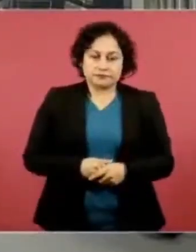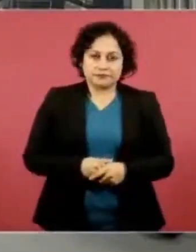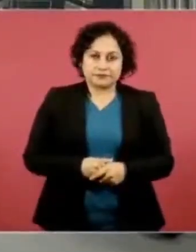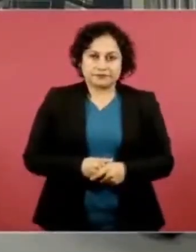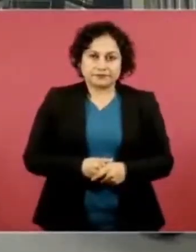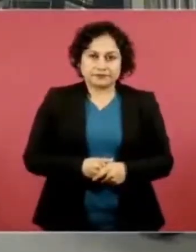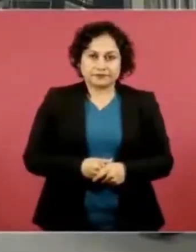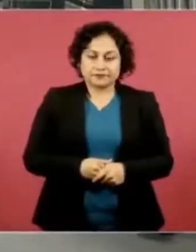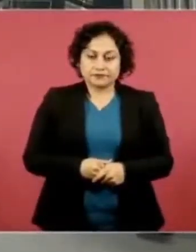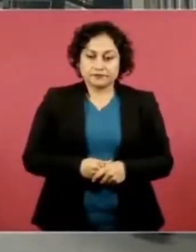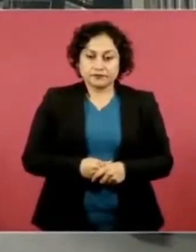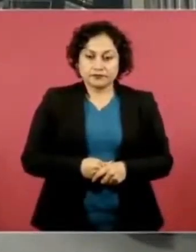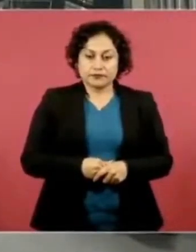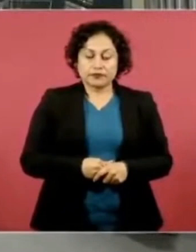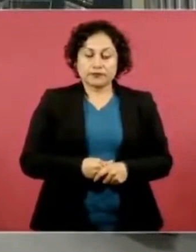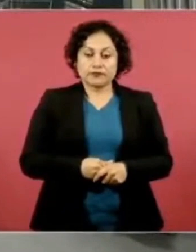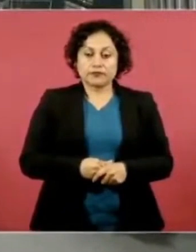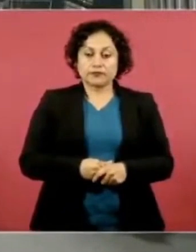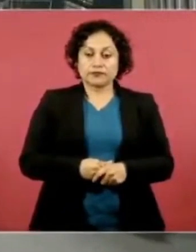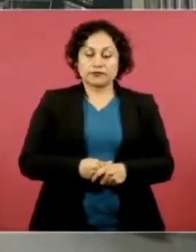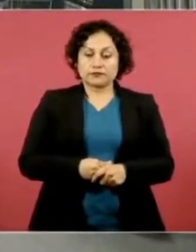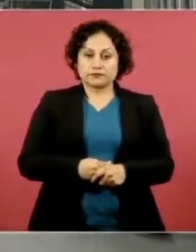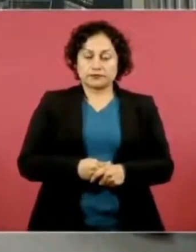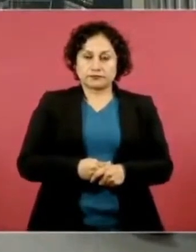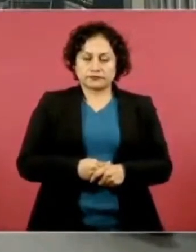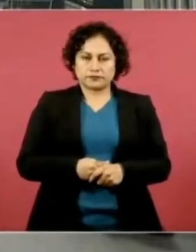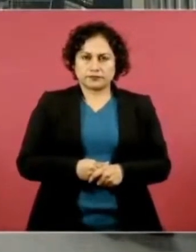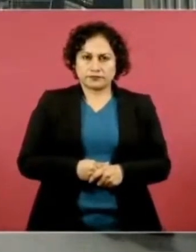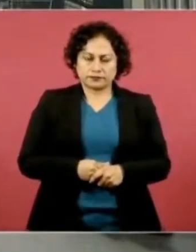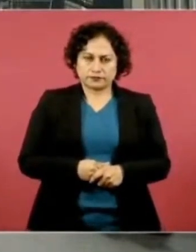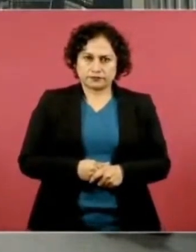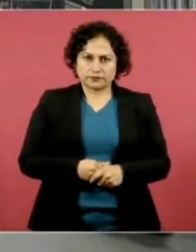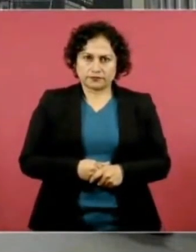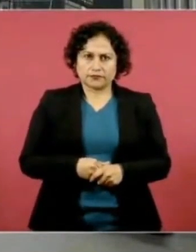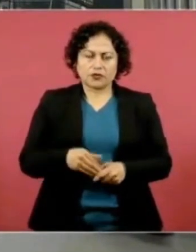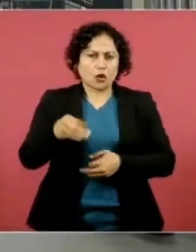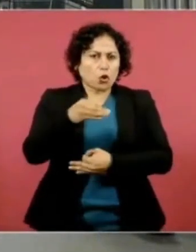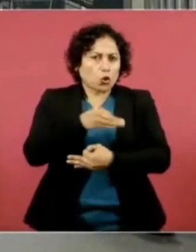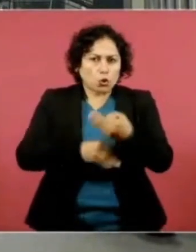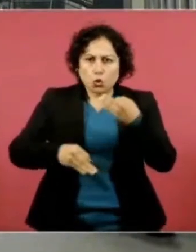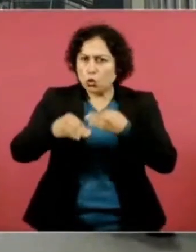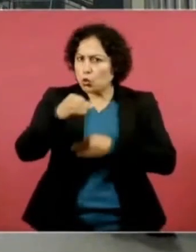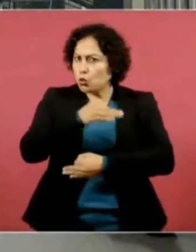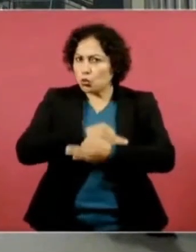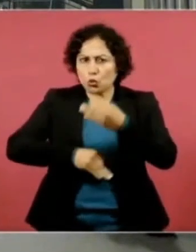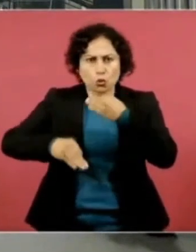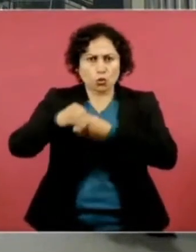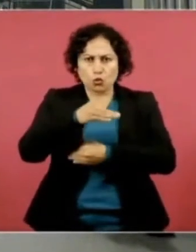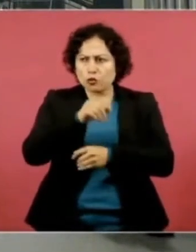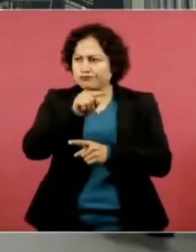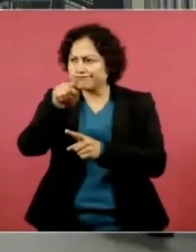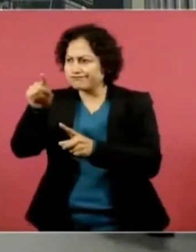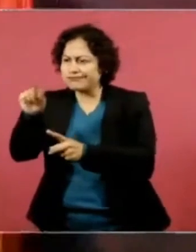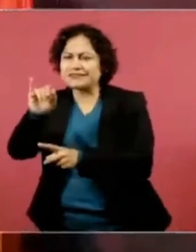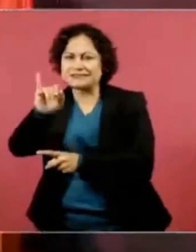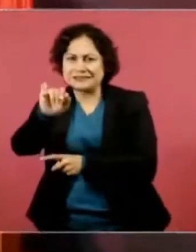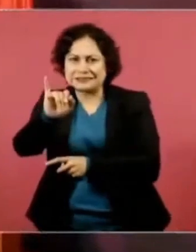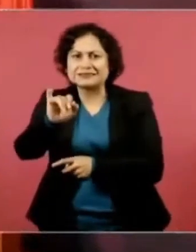ayuntamientos voluntarios? ¿Cuántas son? Todo, todo, todo, Y lo vamos a subir también a las redes,